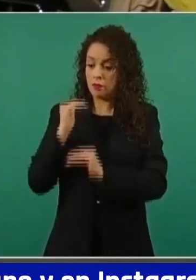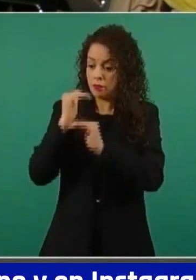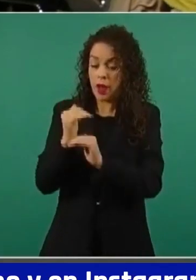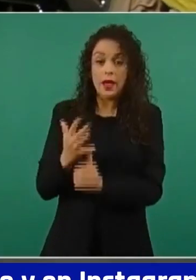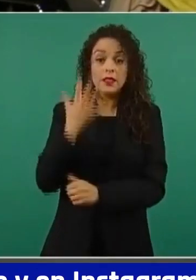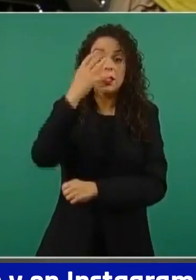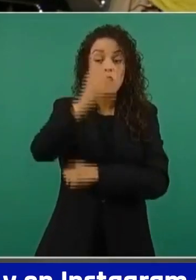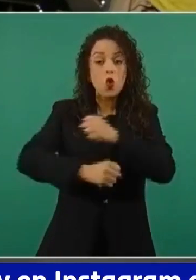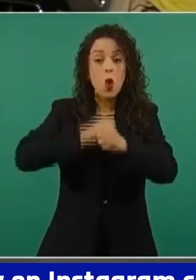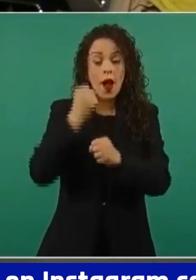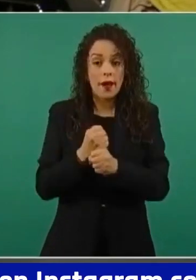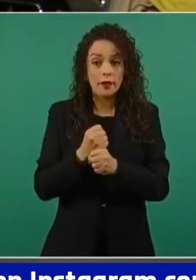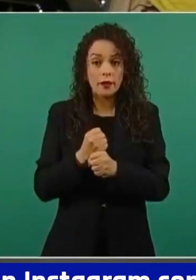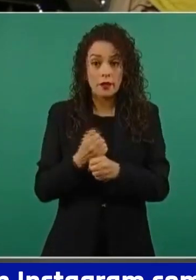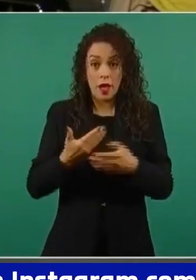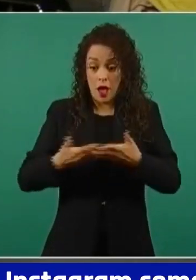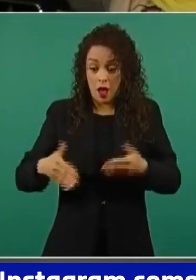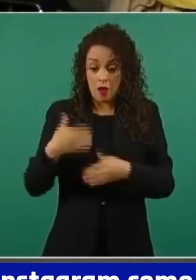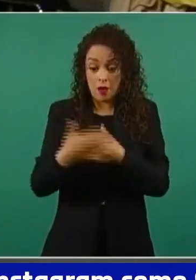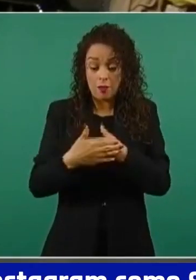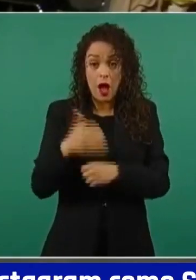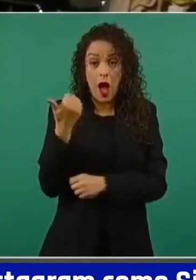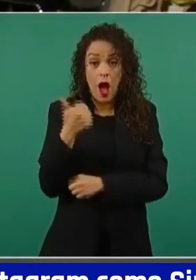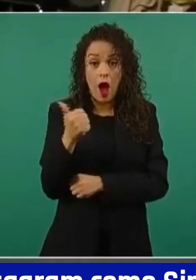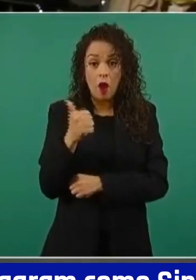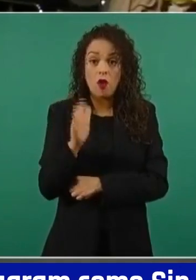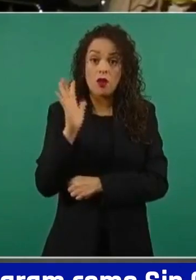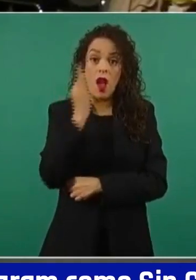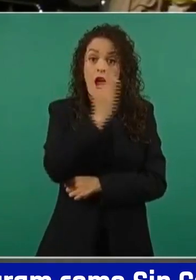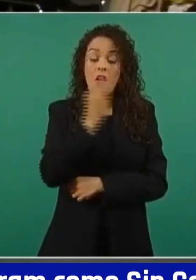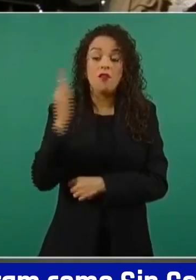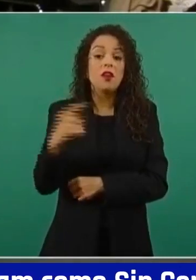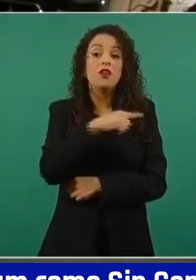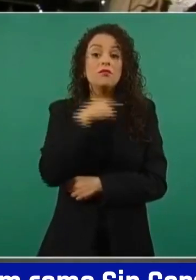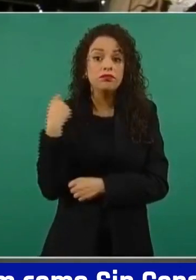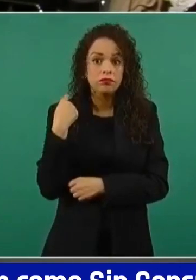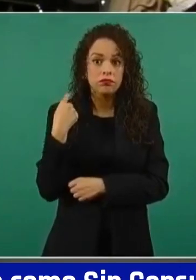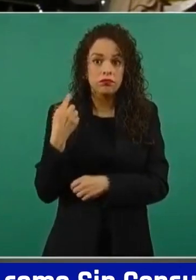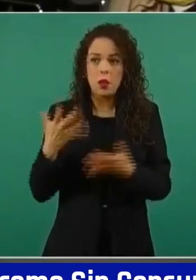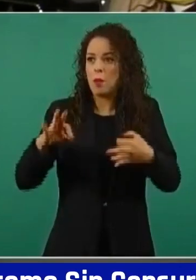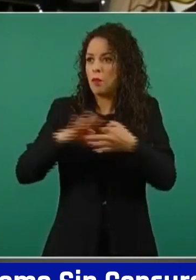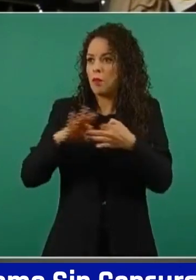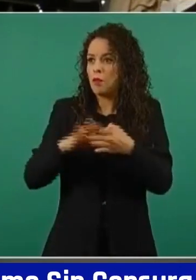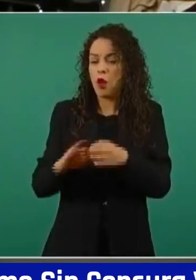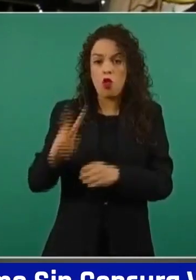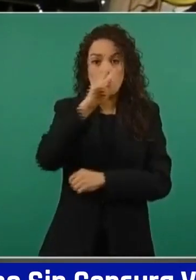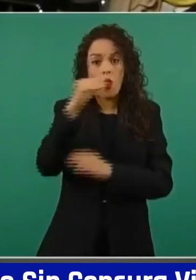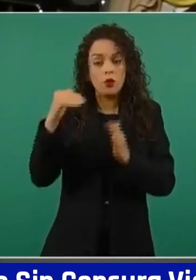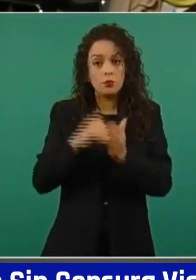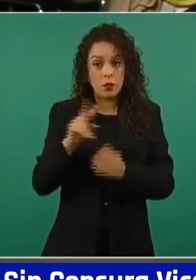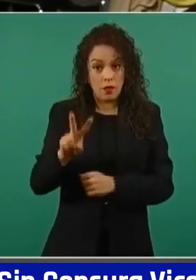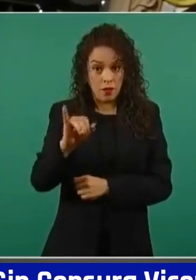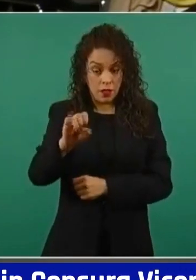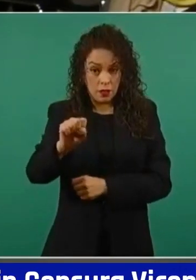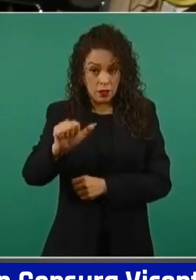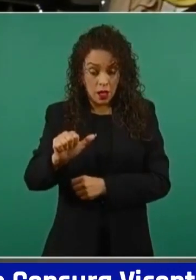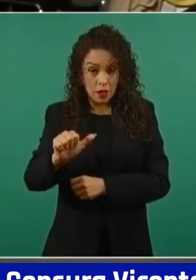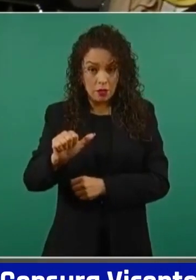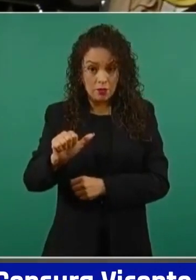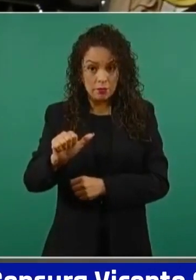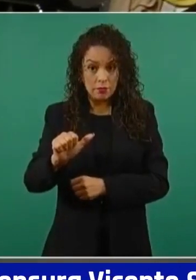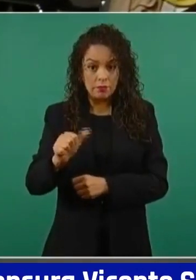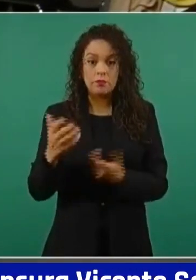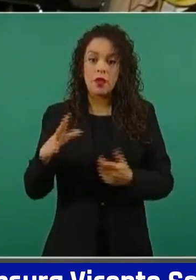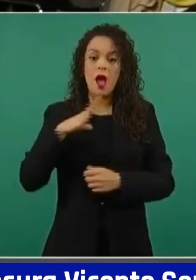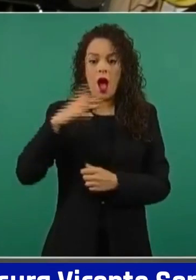Entonces, ahora en agosto se vence, todas esas visas son como dos mil y bueno, obviamente hay algunos